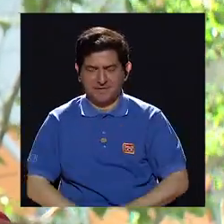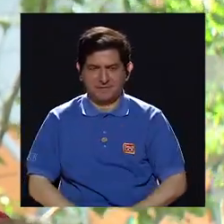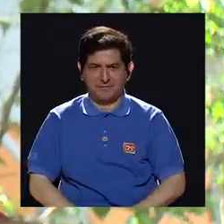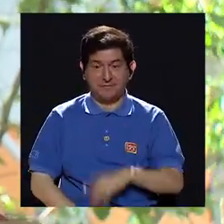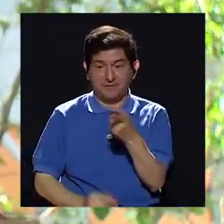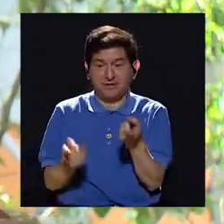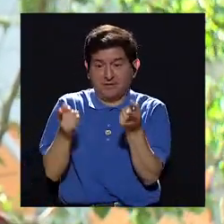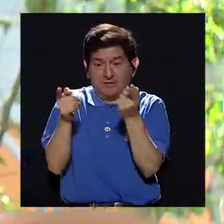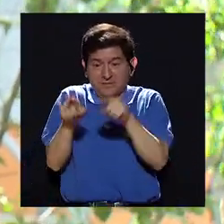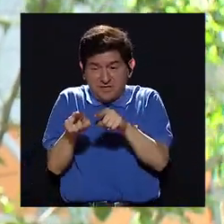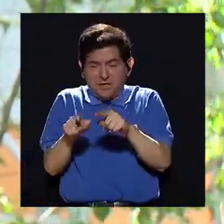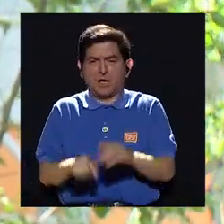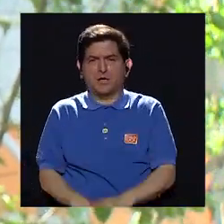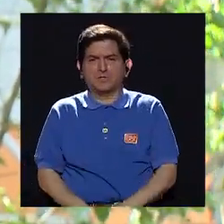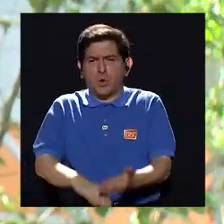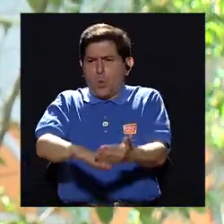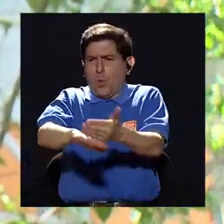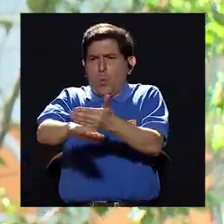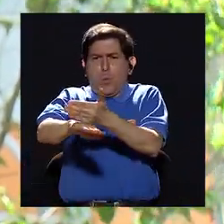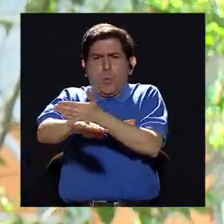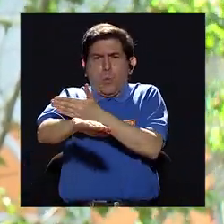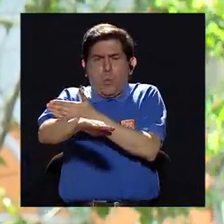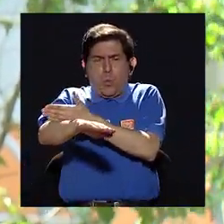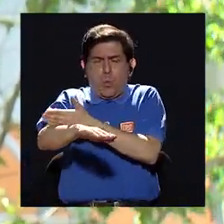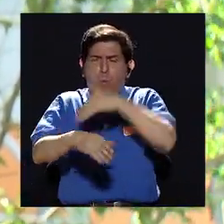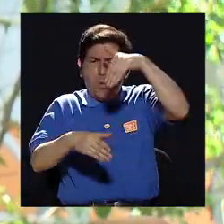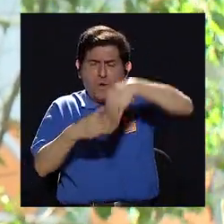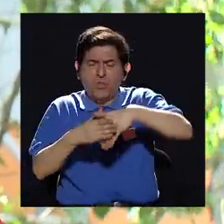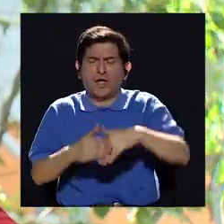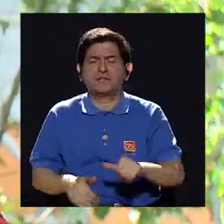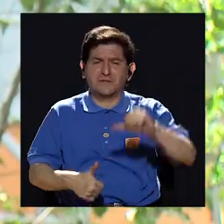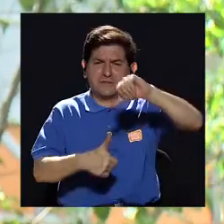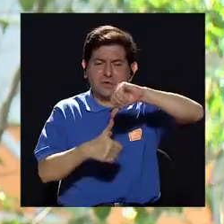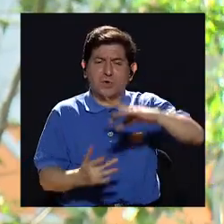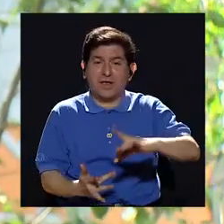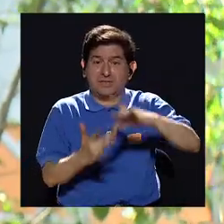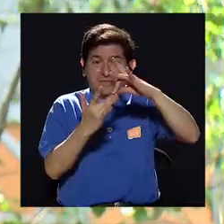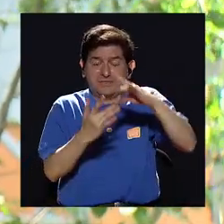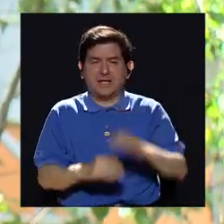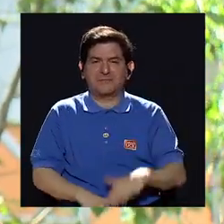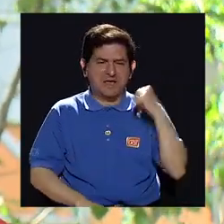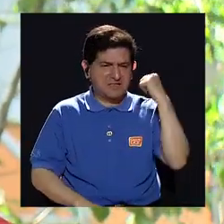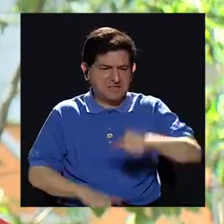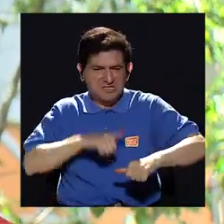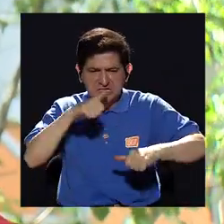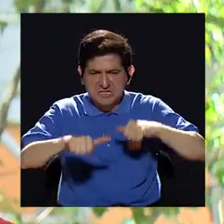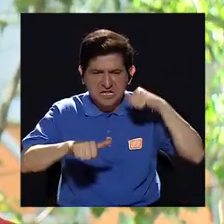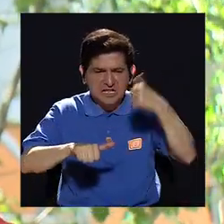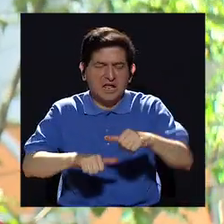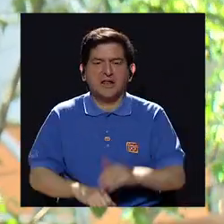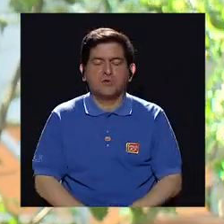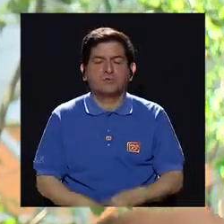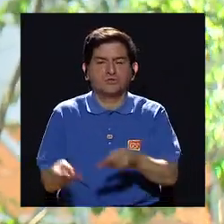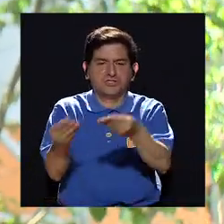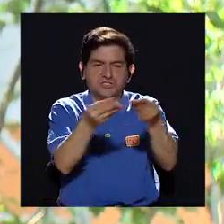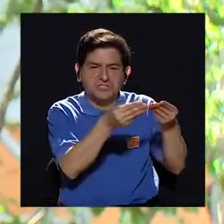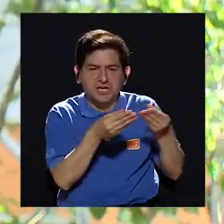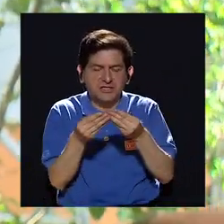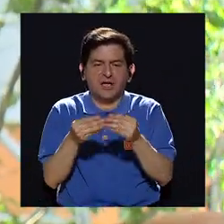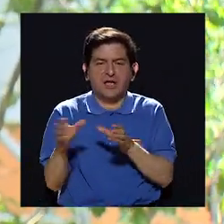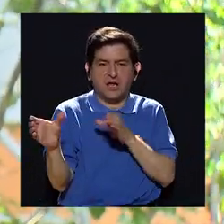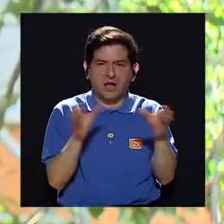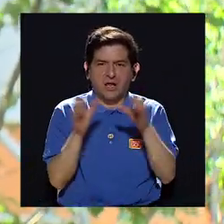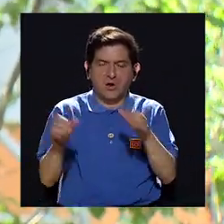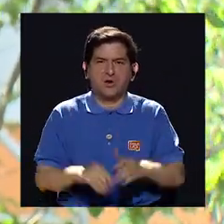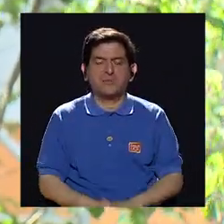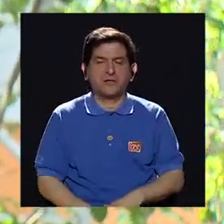ha ganado una enorme legitimidad en Centroamérica, especialmente por las disputas en torno a territorios y